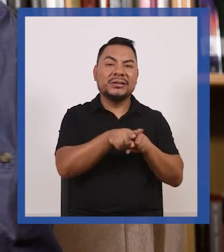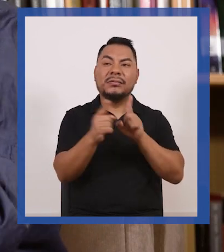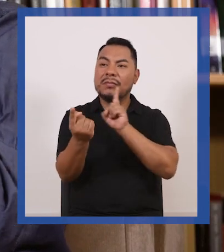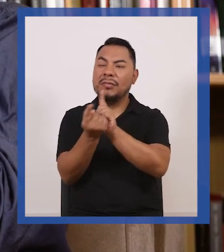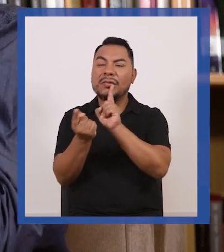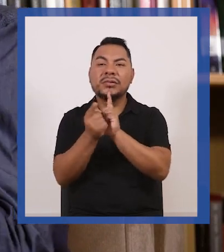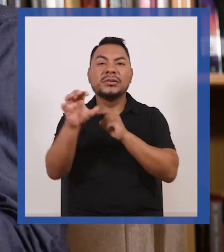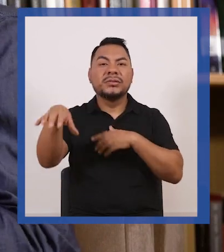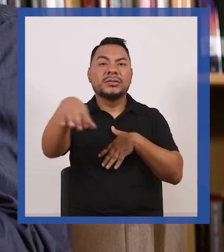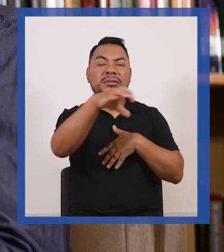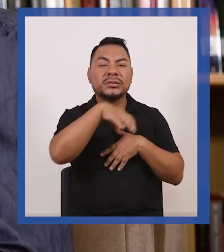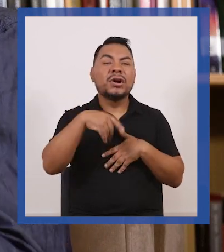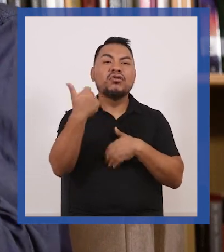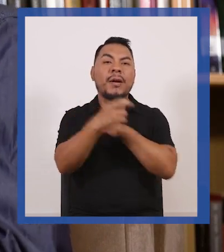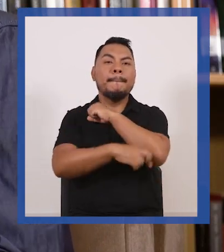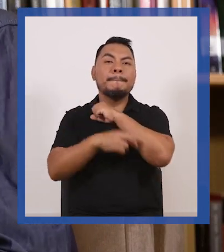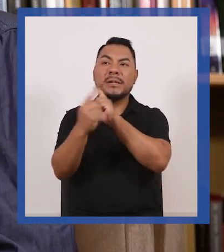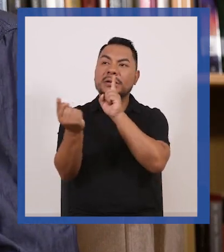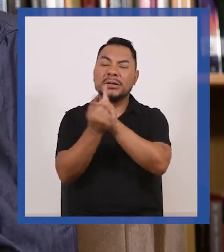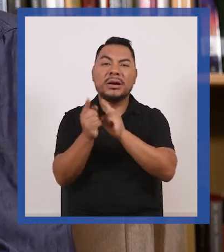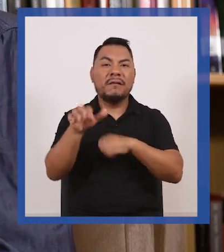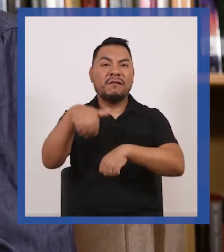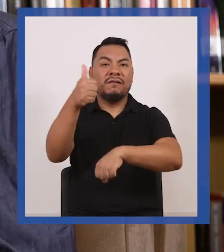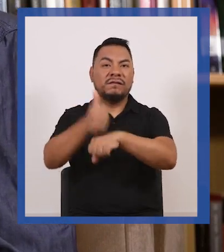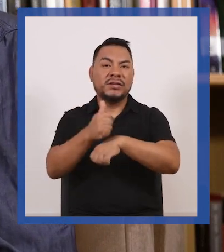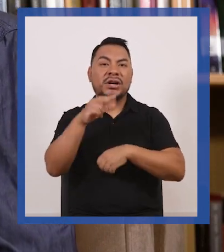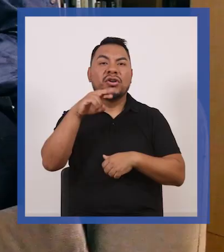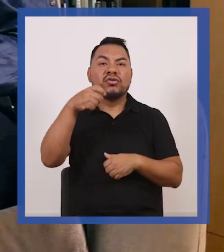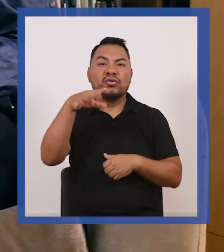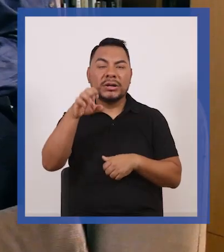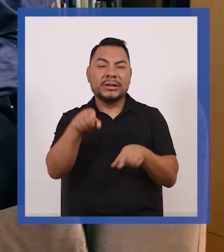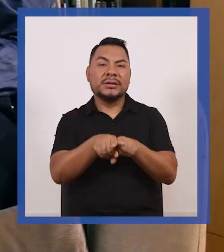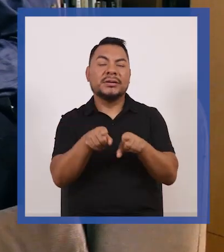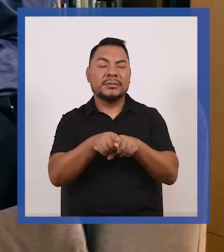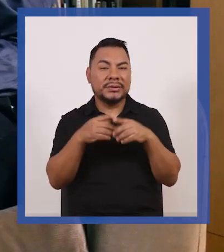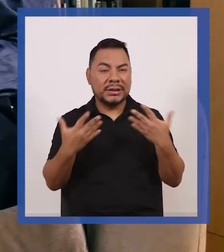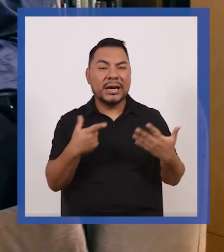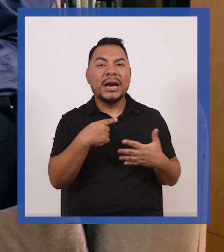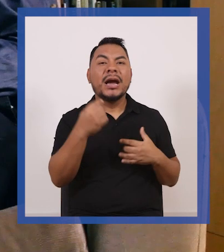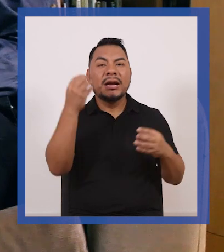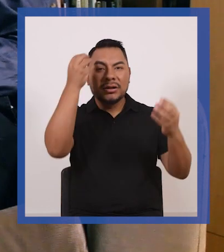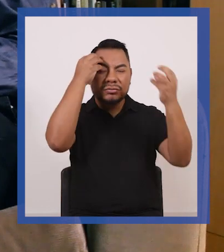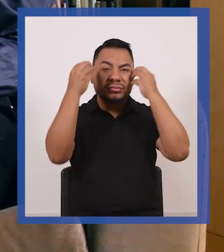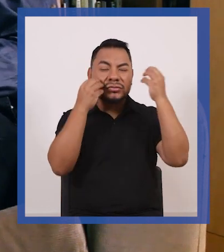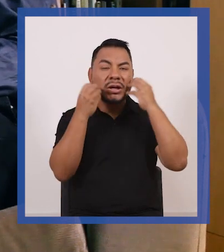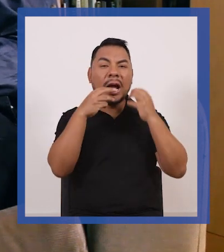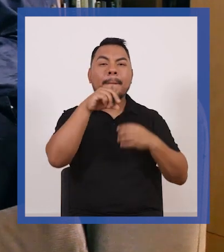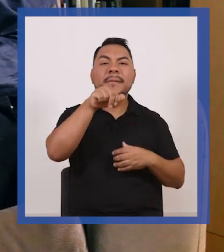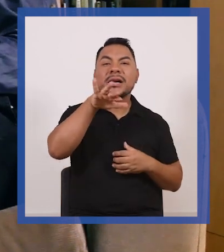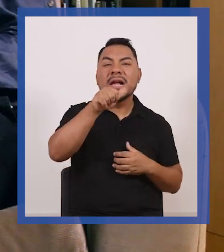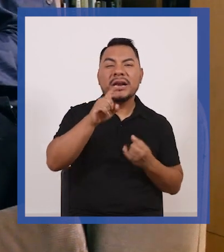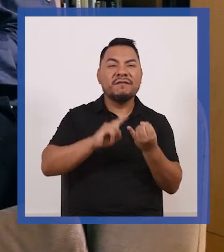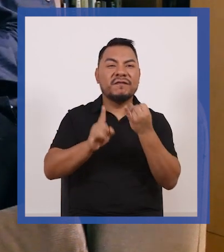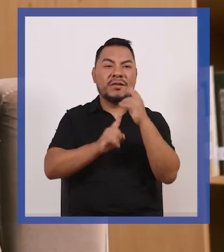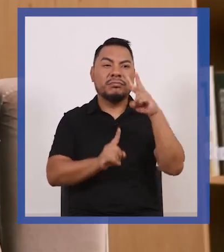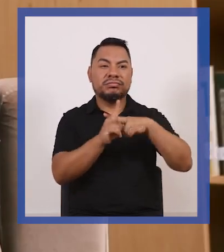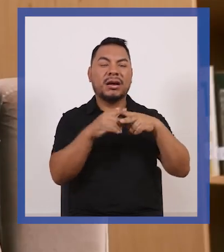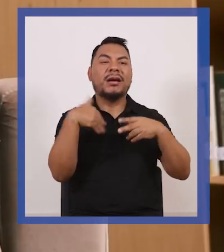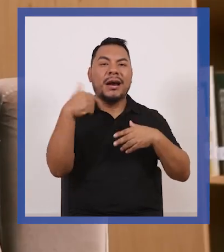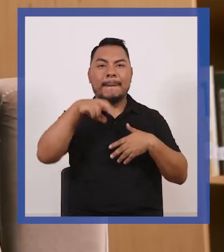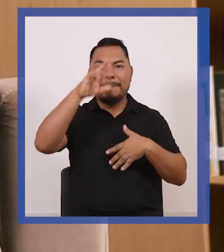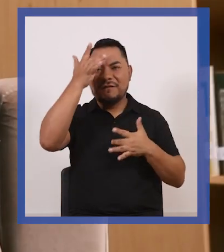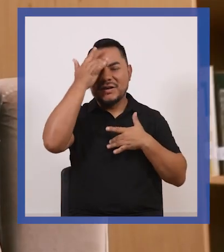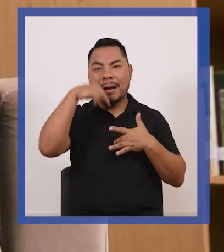interacción con instituciones extranjeras en este caso la fundación Rockefeller la tifus la viruela la malaria etcétera